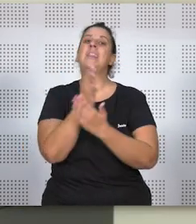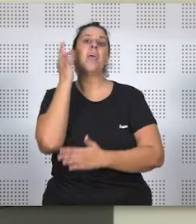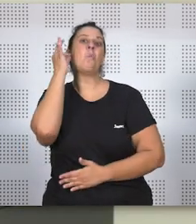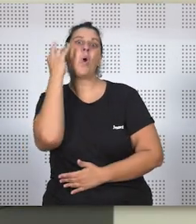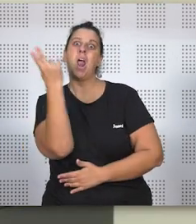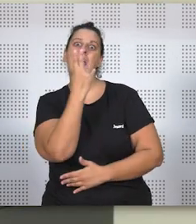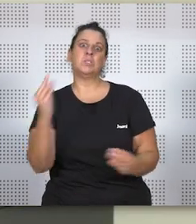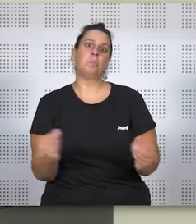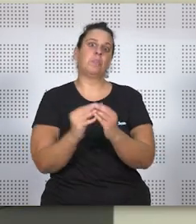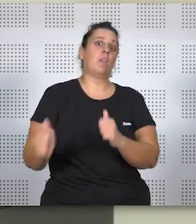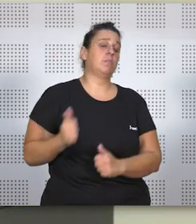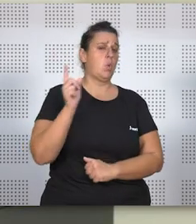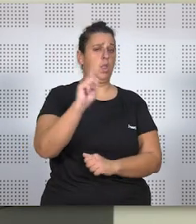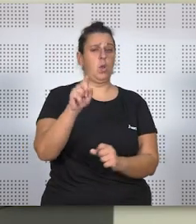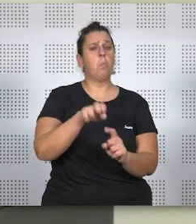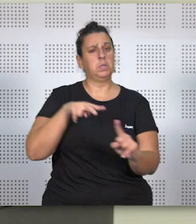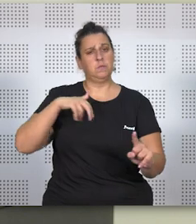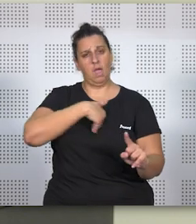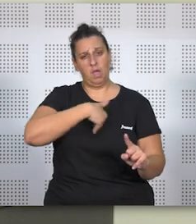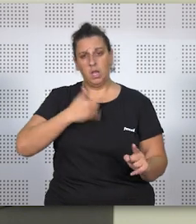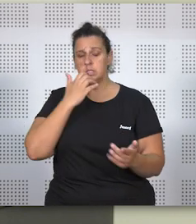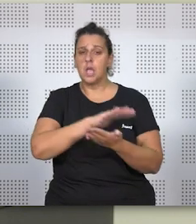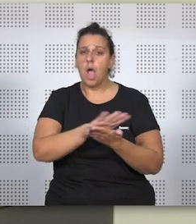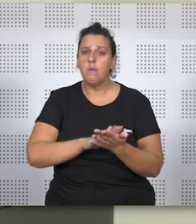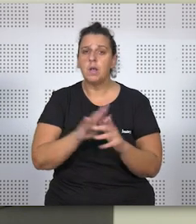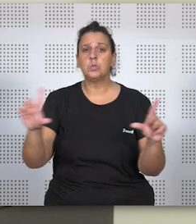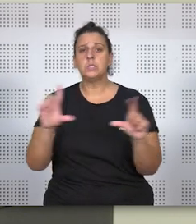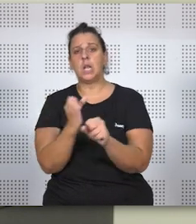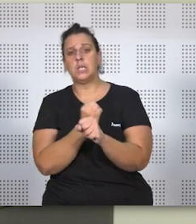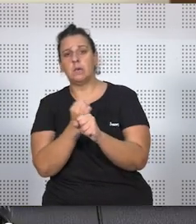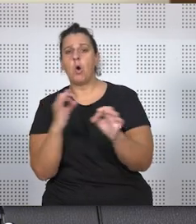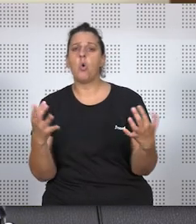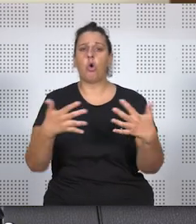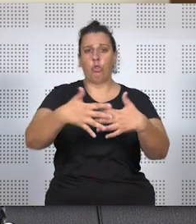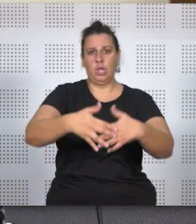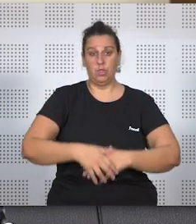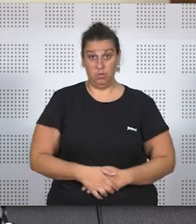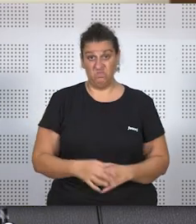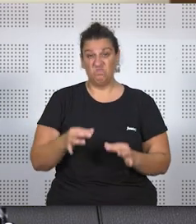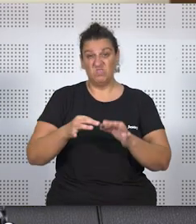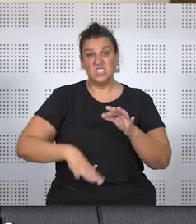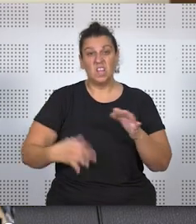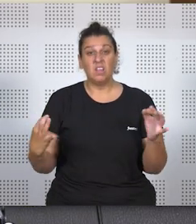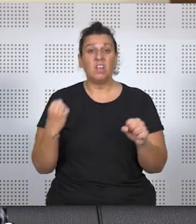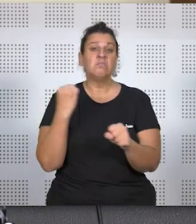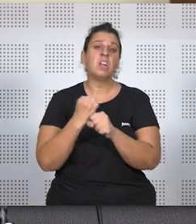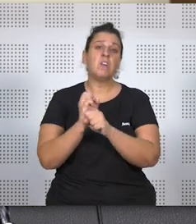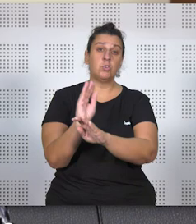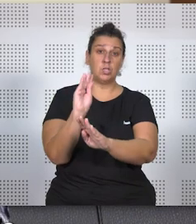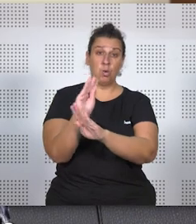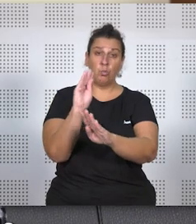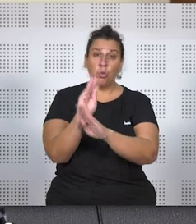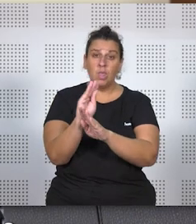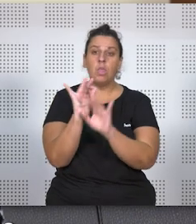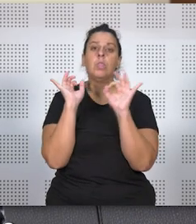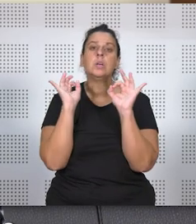podemos olvidar la perspectiva de género cuando hablamos del teletrabajo y la conciliación. Por desgracia, las tareas de cuidado siguen recayendo